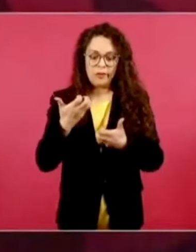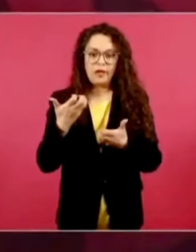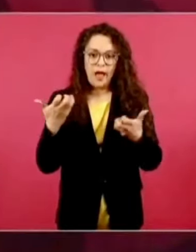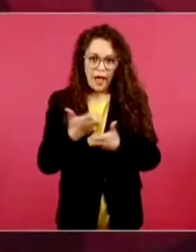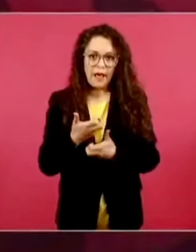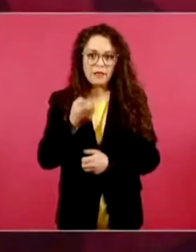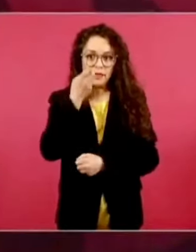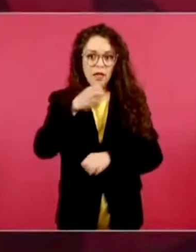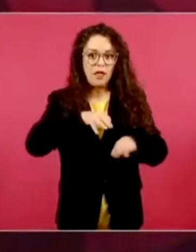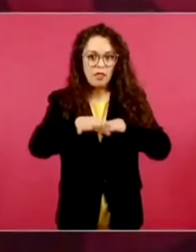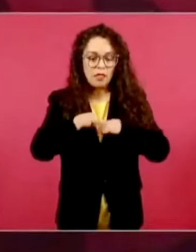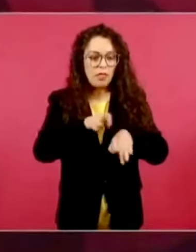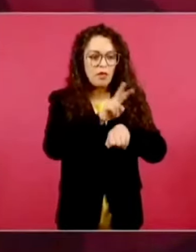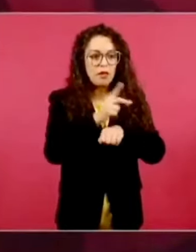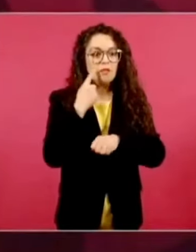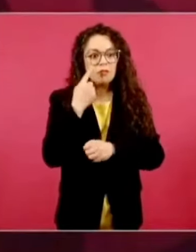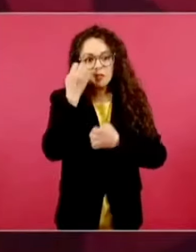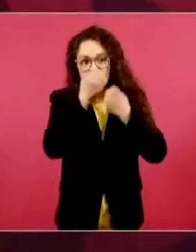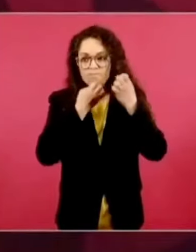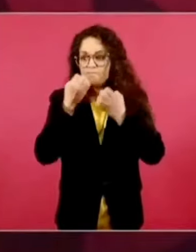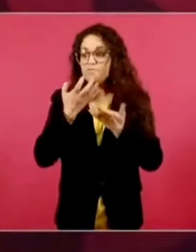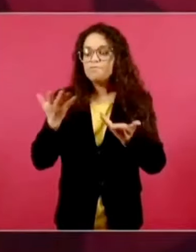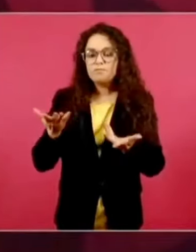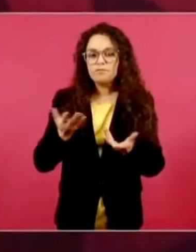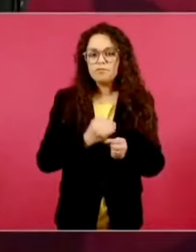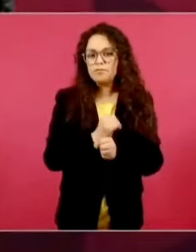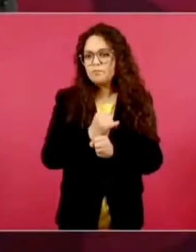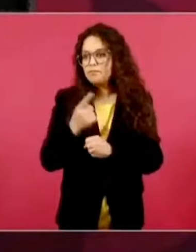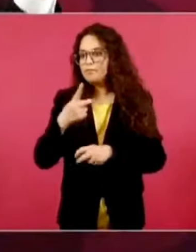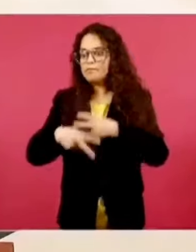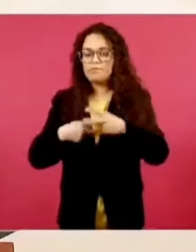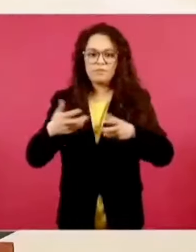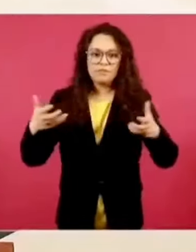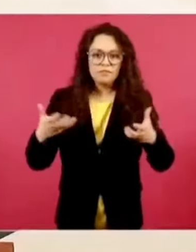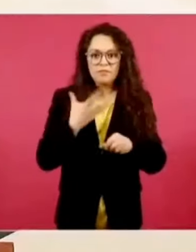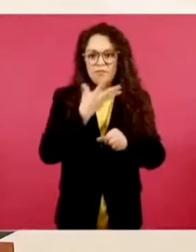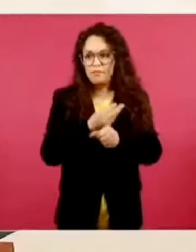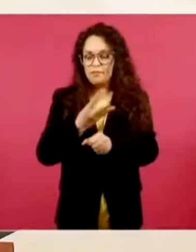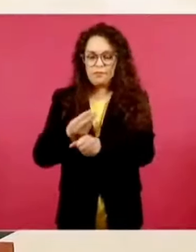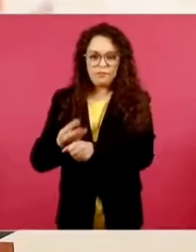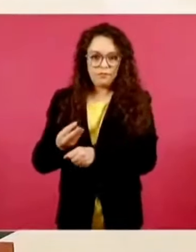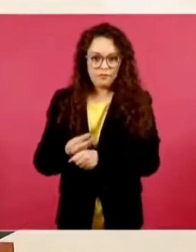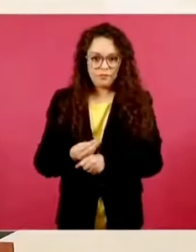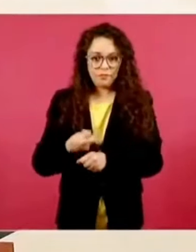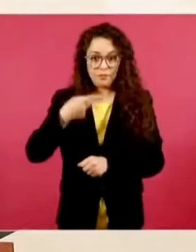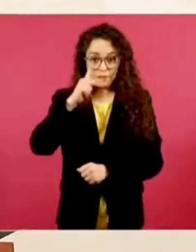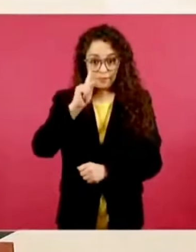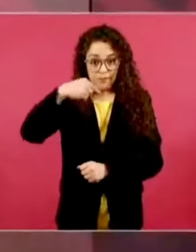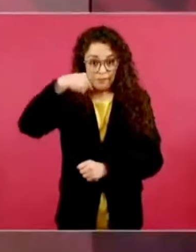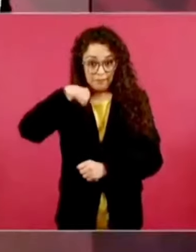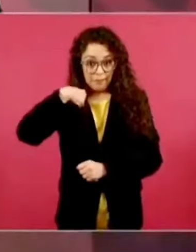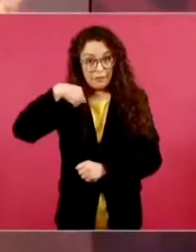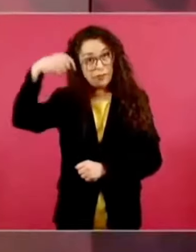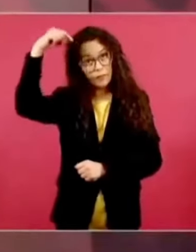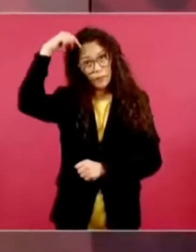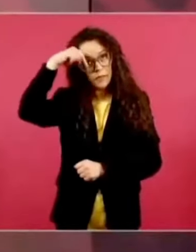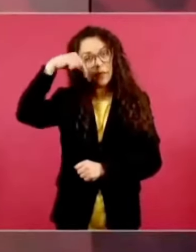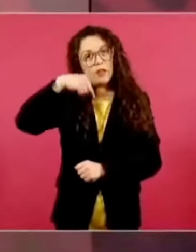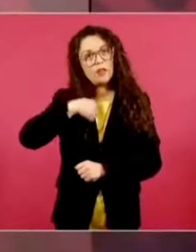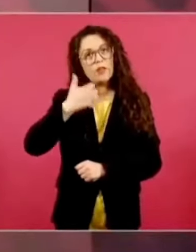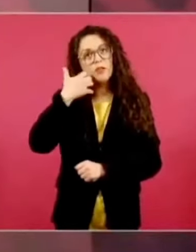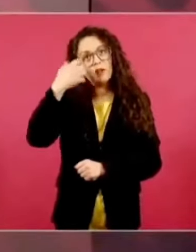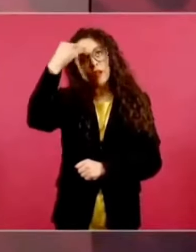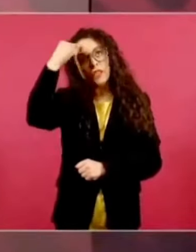Y no es mi fuerte la venganza, claro, es una mentalidad perversa, imagínense si me van a creer